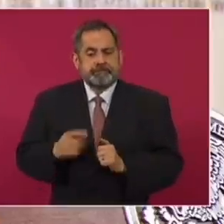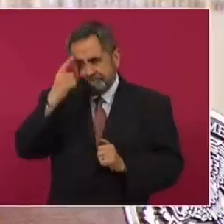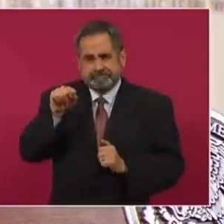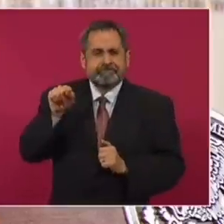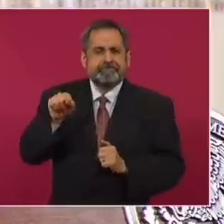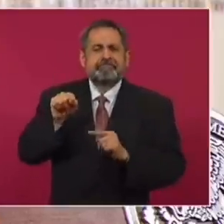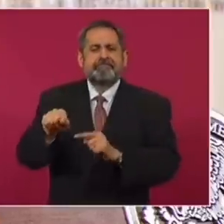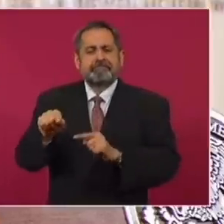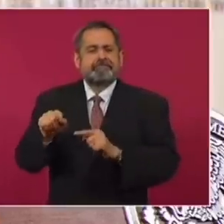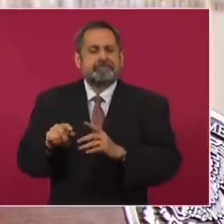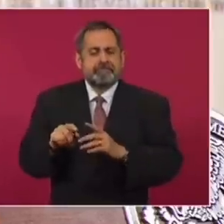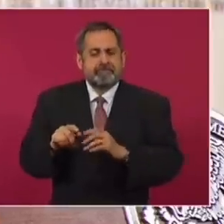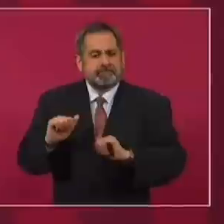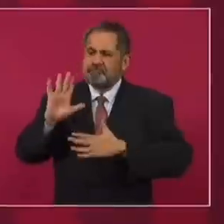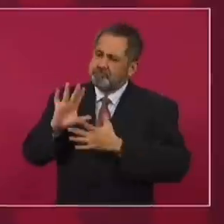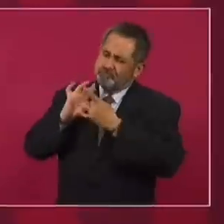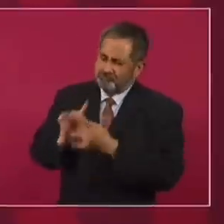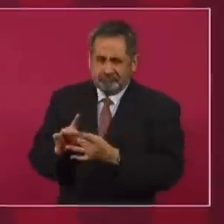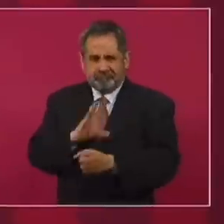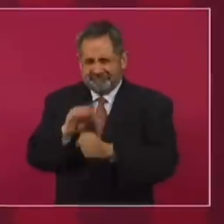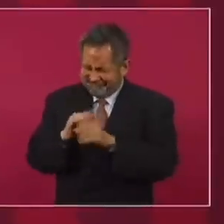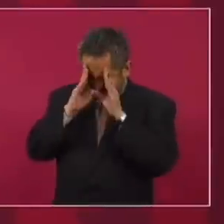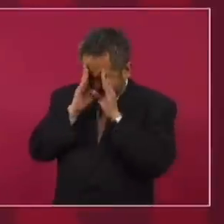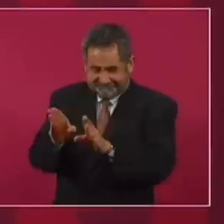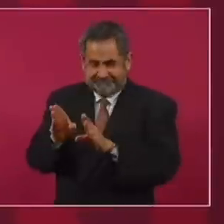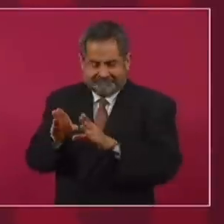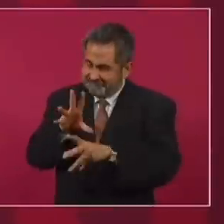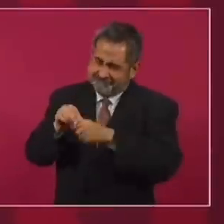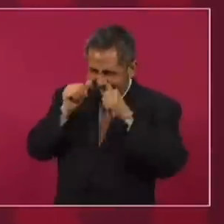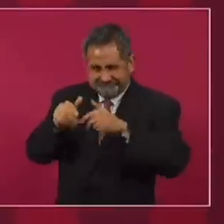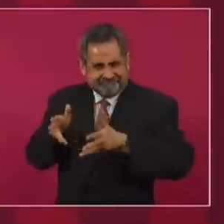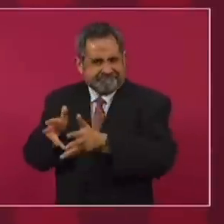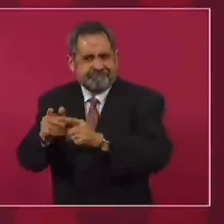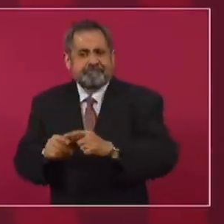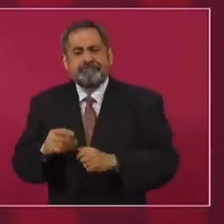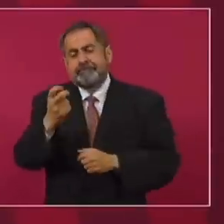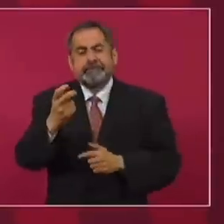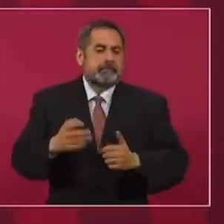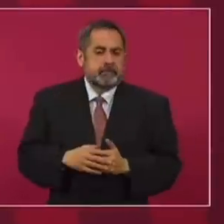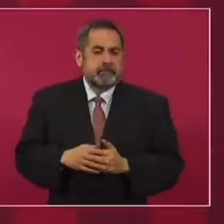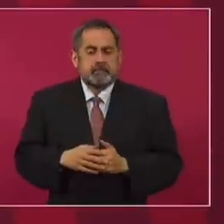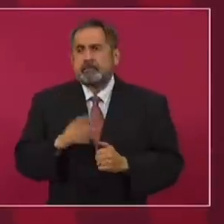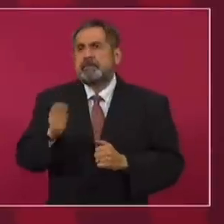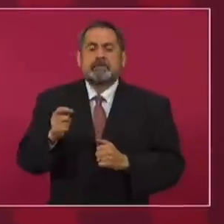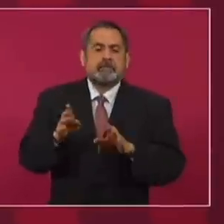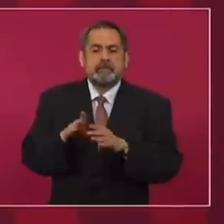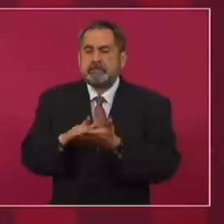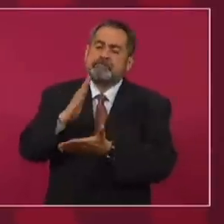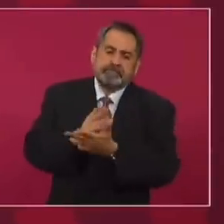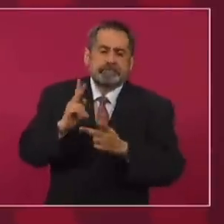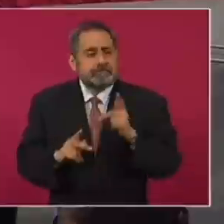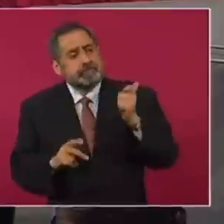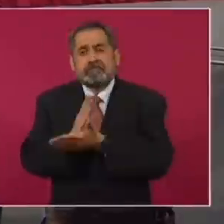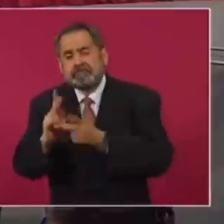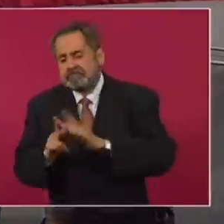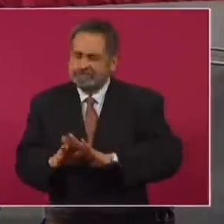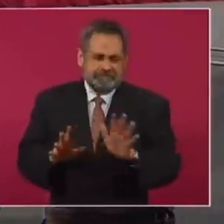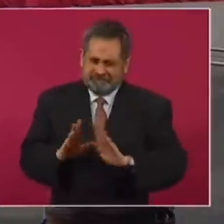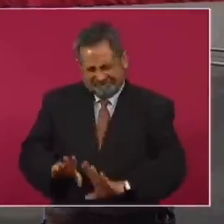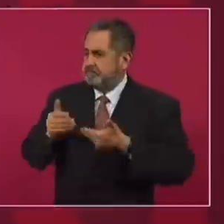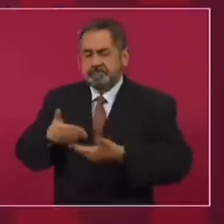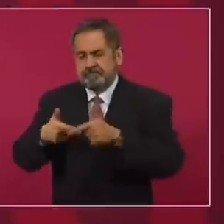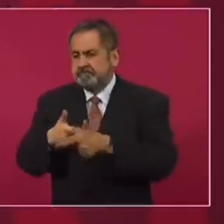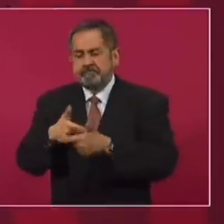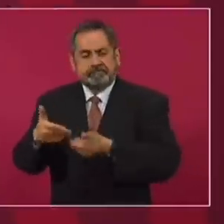que estén comprometidos por entero, que no se detengan ante nada y que se